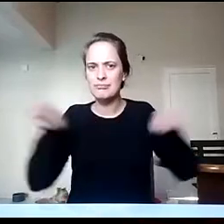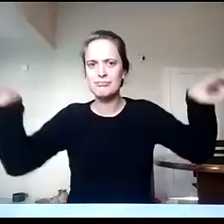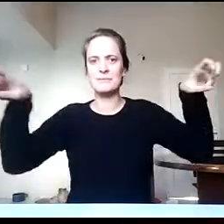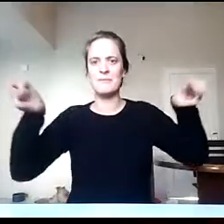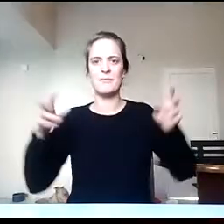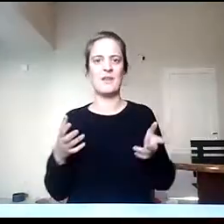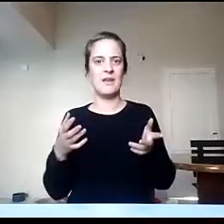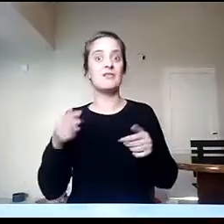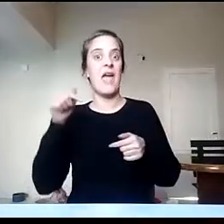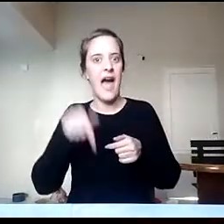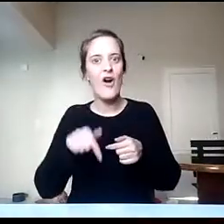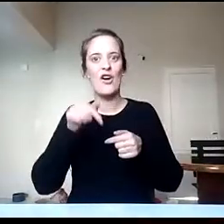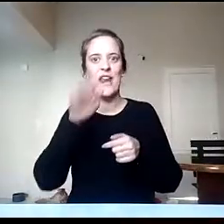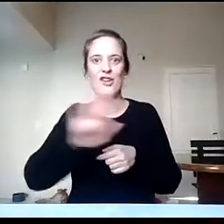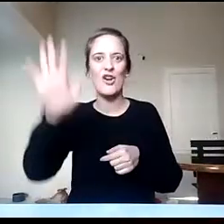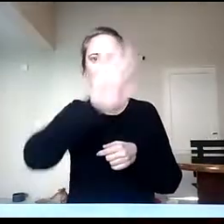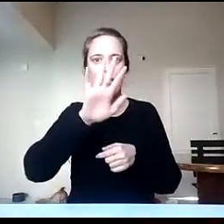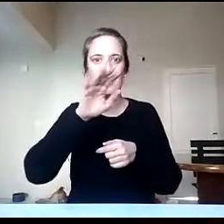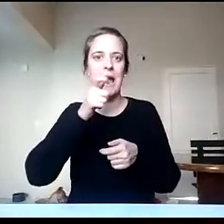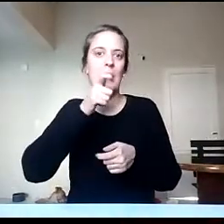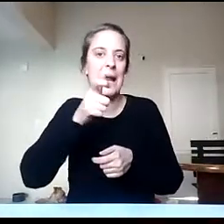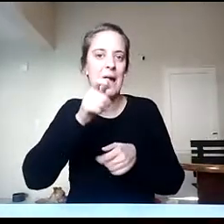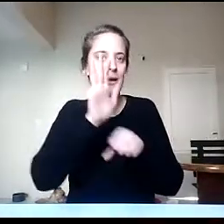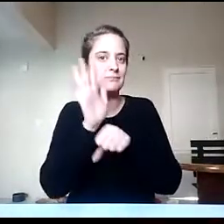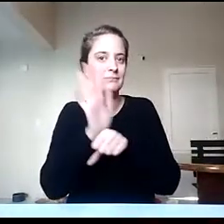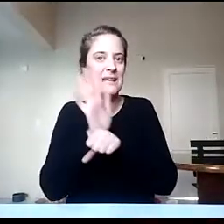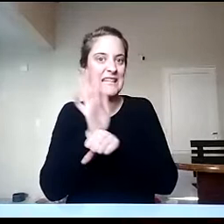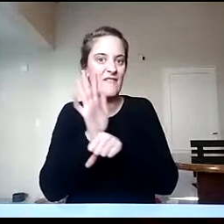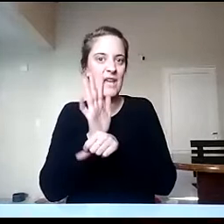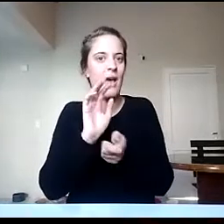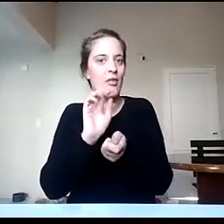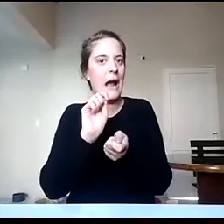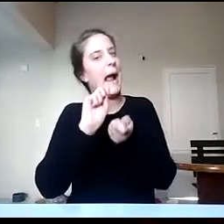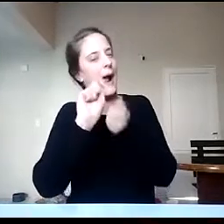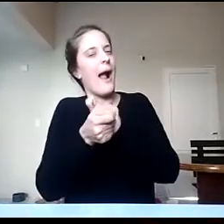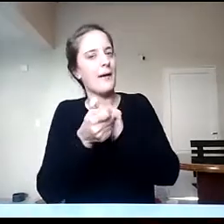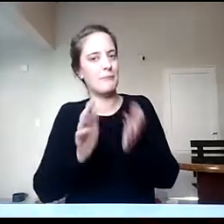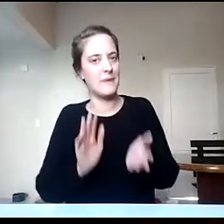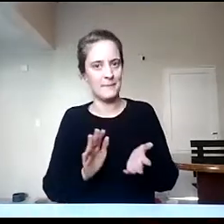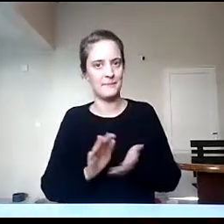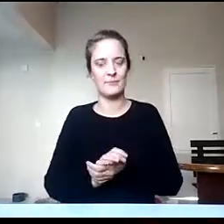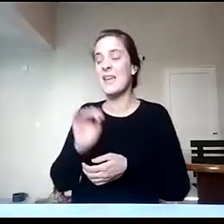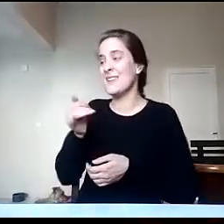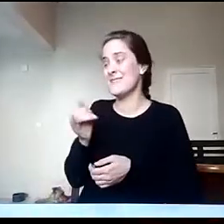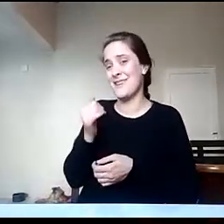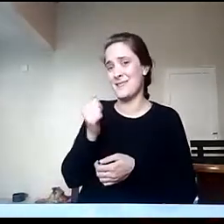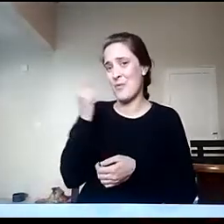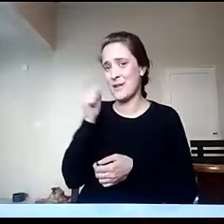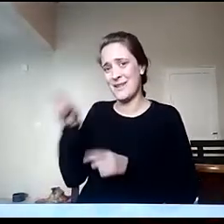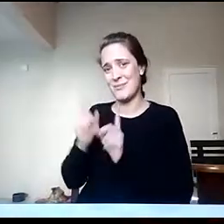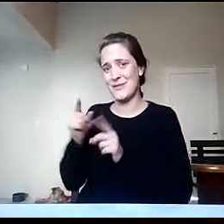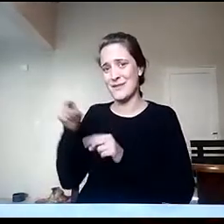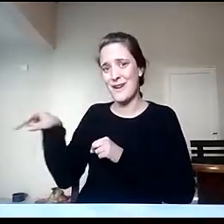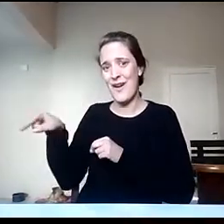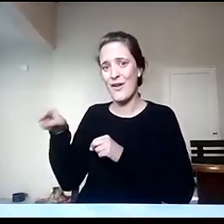Bien, esto me parece muy importante, esta idea que presenta el profesor, porque realmente es así, o sea, apuntamos a una geografía renovada, una